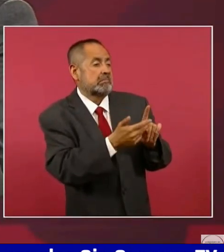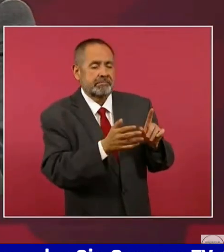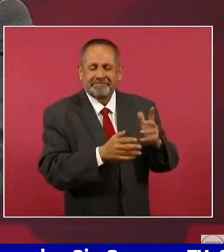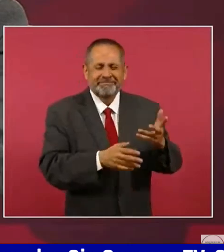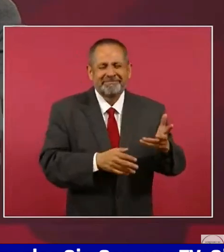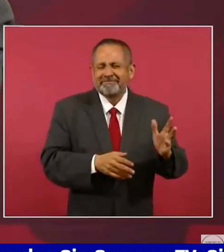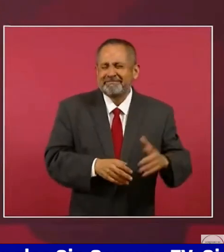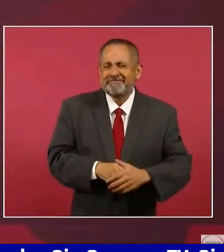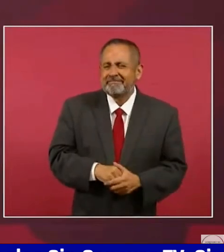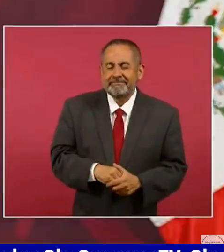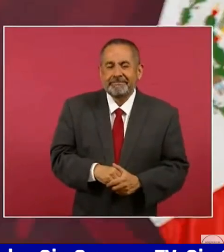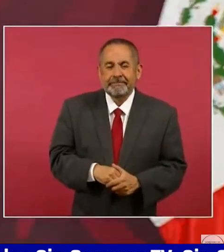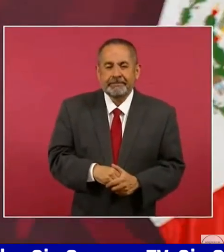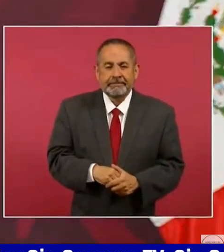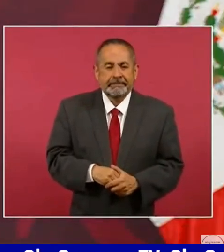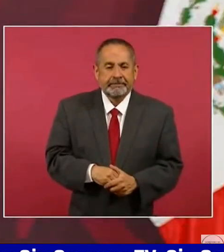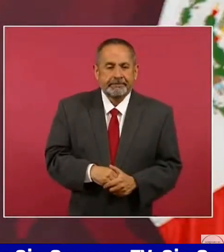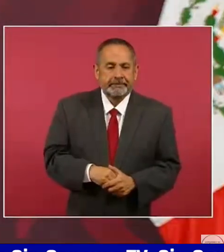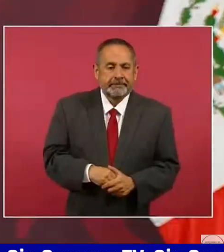que